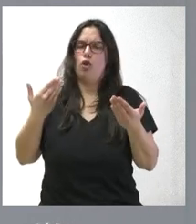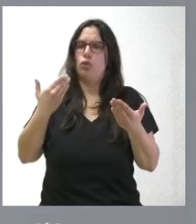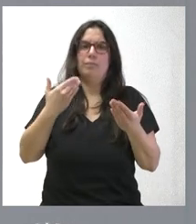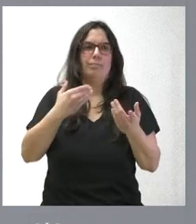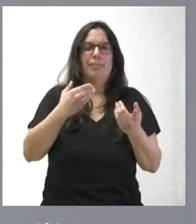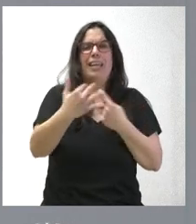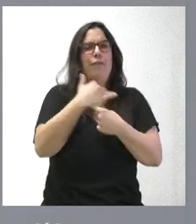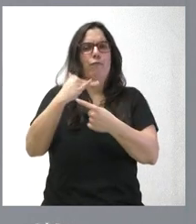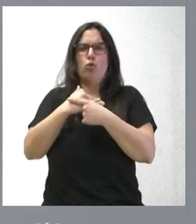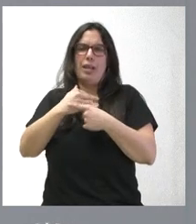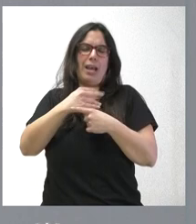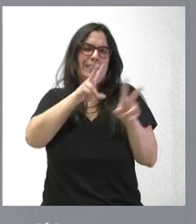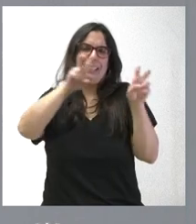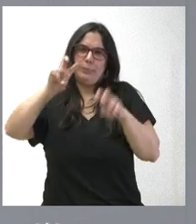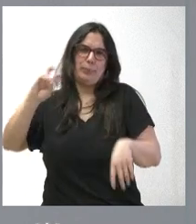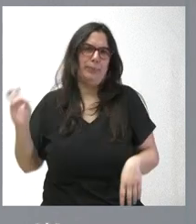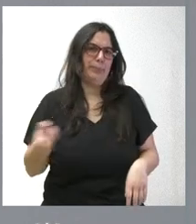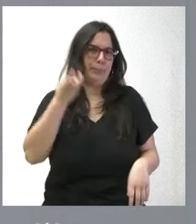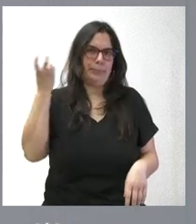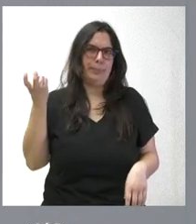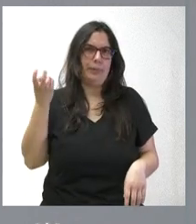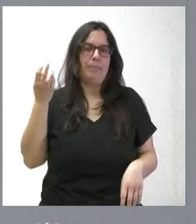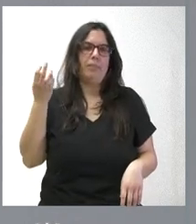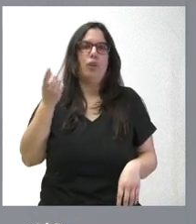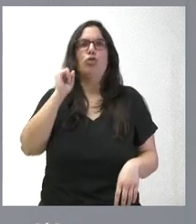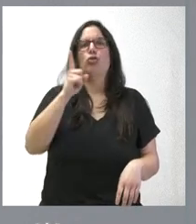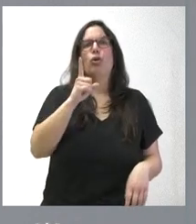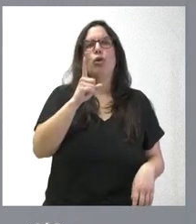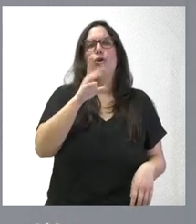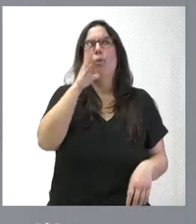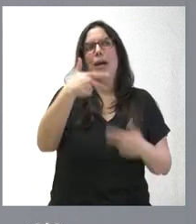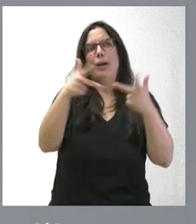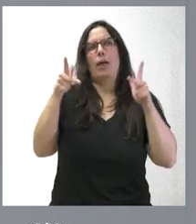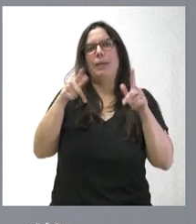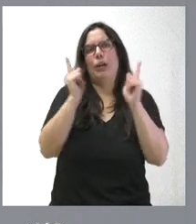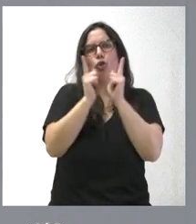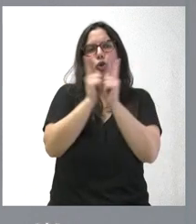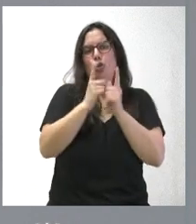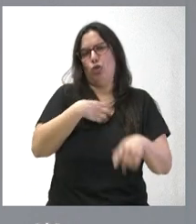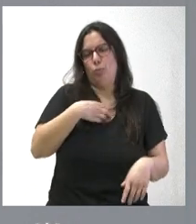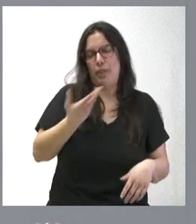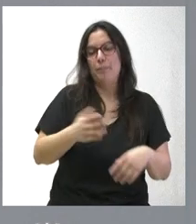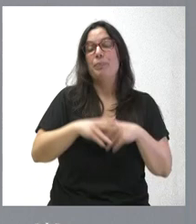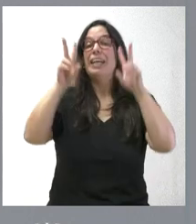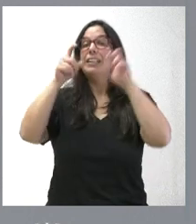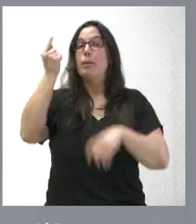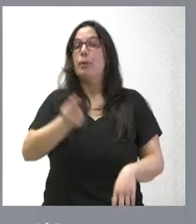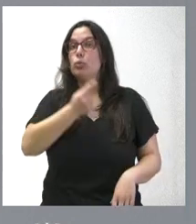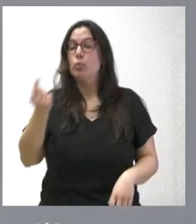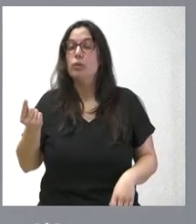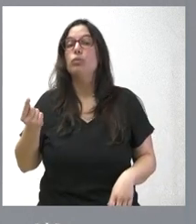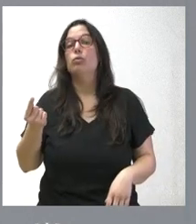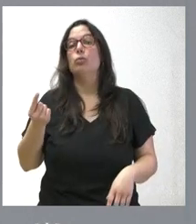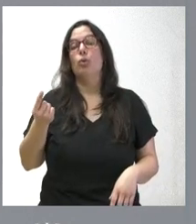factores y, lógicamente, excedería su análisis a una única rueda de prensa. En el caso del presupuesto, la novedad que hemos tenido desde la última que